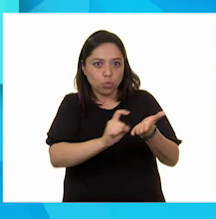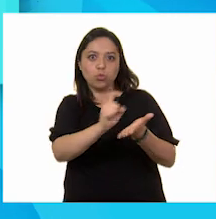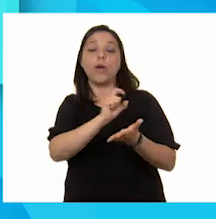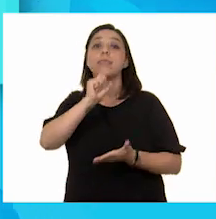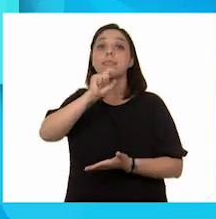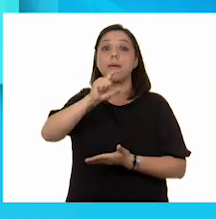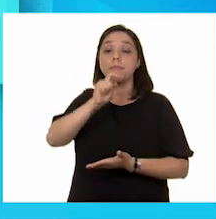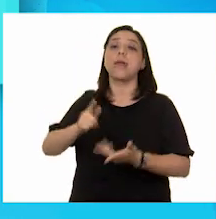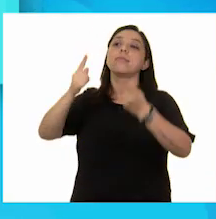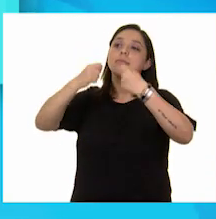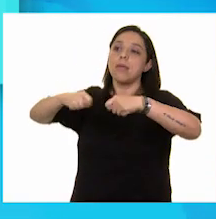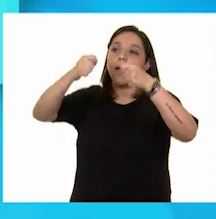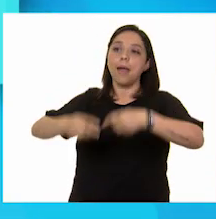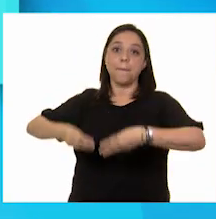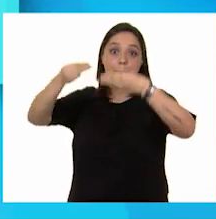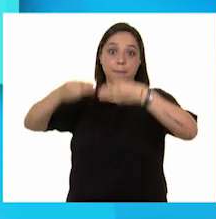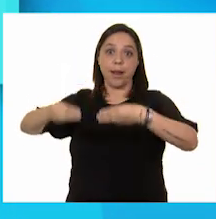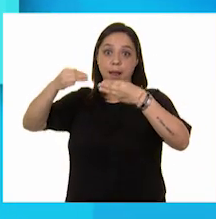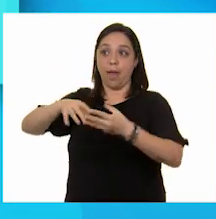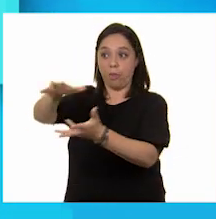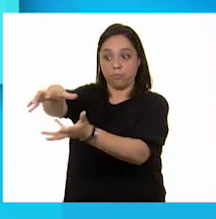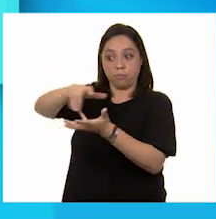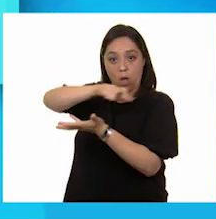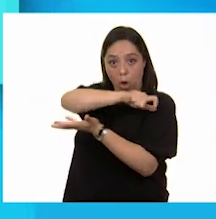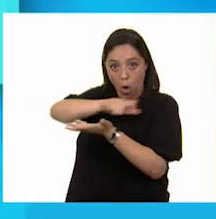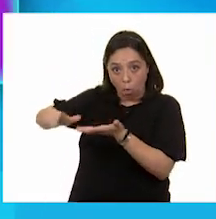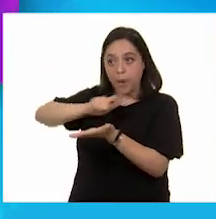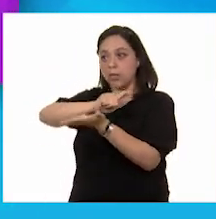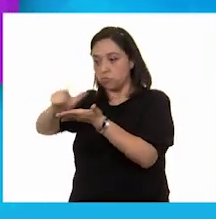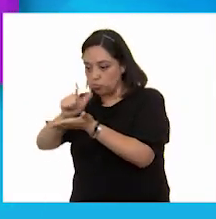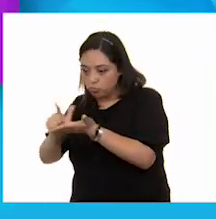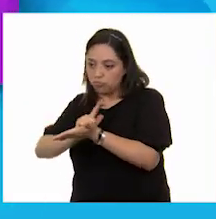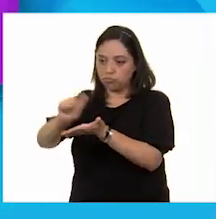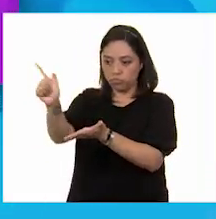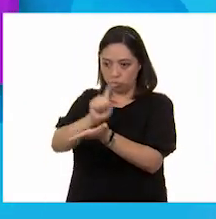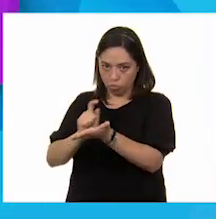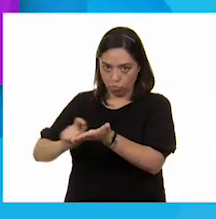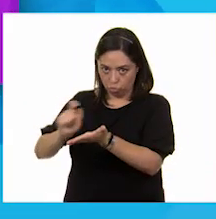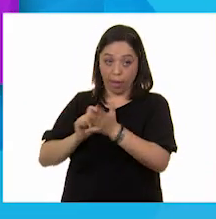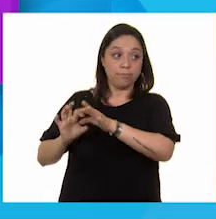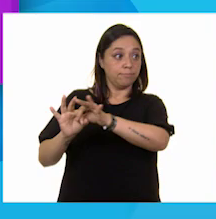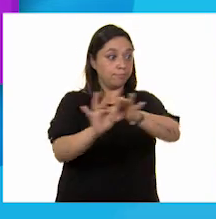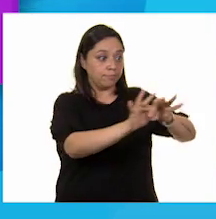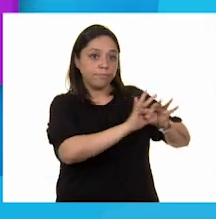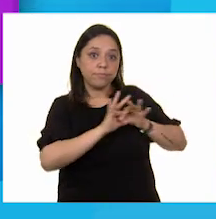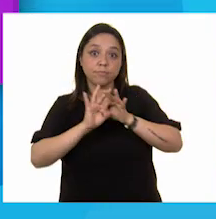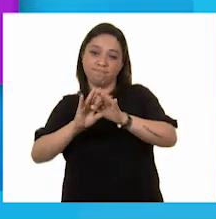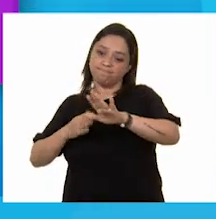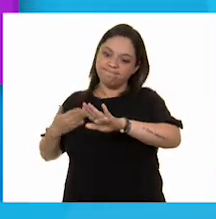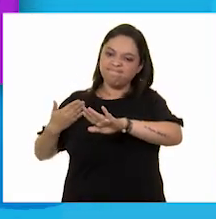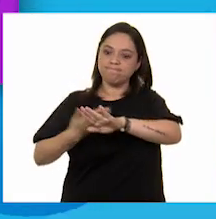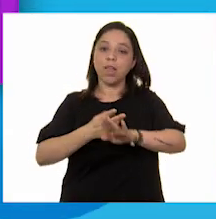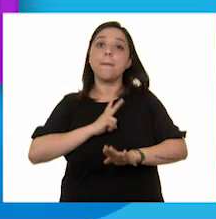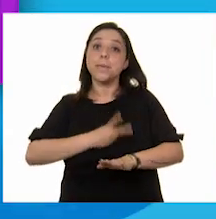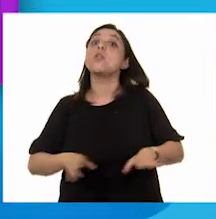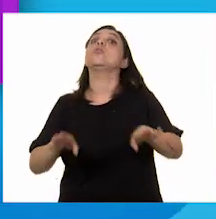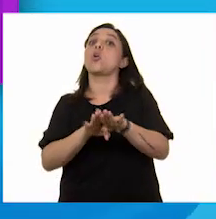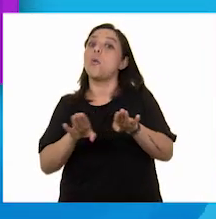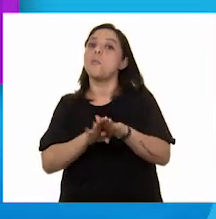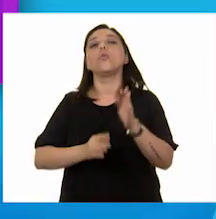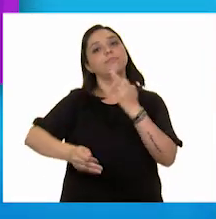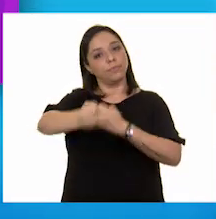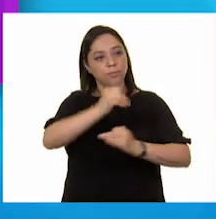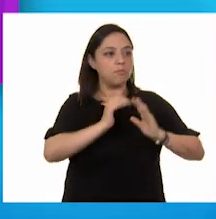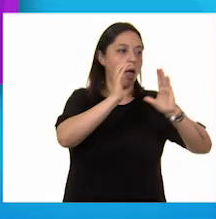las cosas que compres en la tienda o en el supermercado. Sigamos luchando juntos contra este virus cuidándonos los